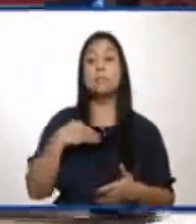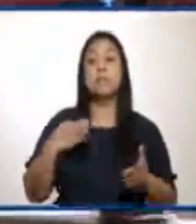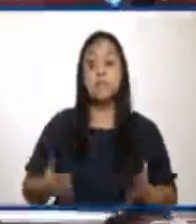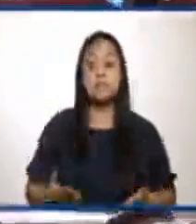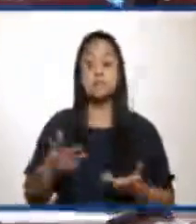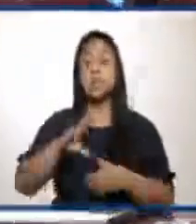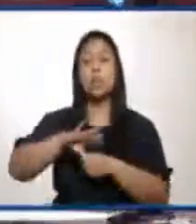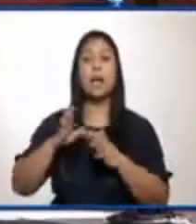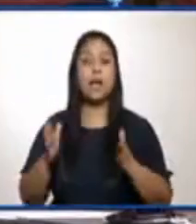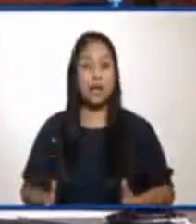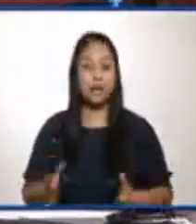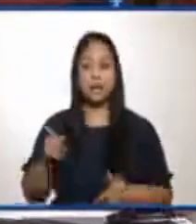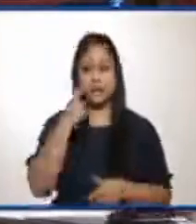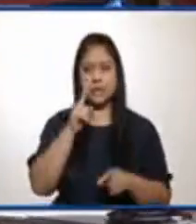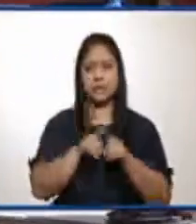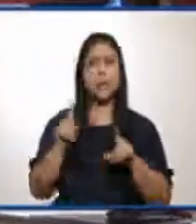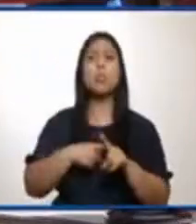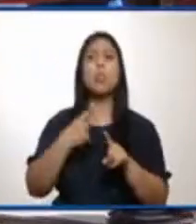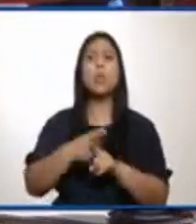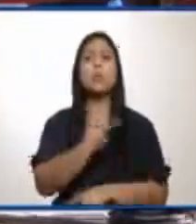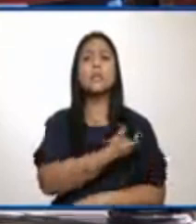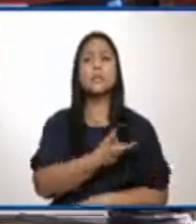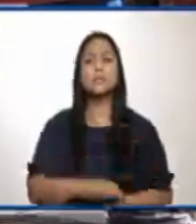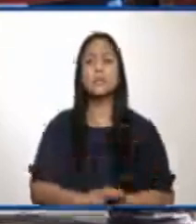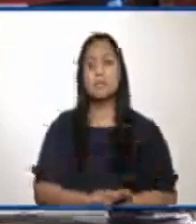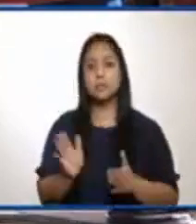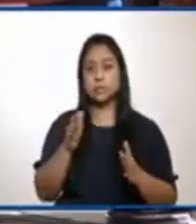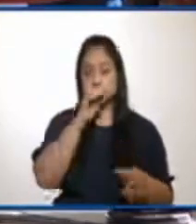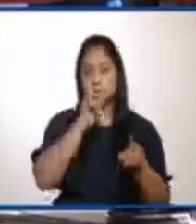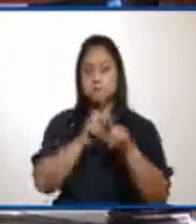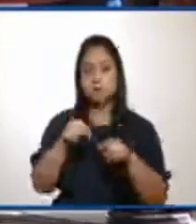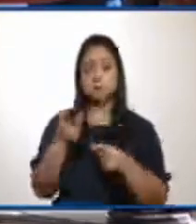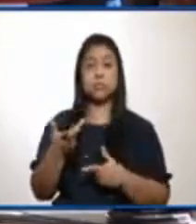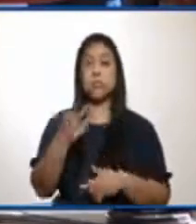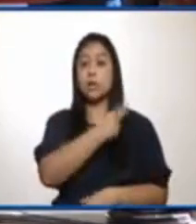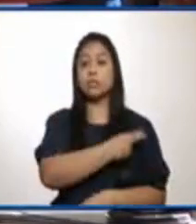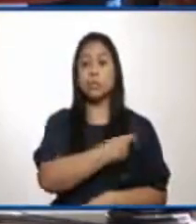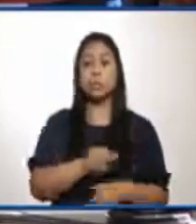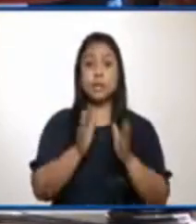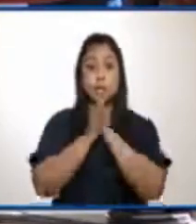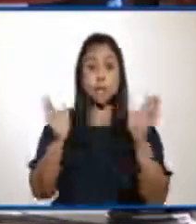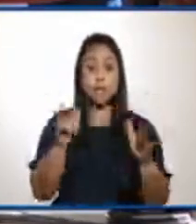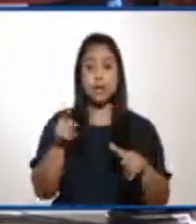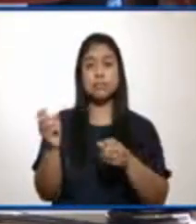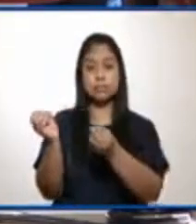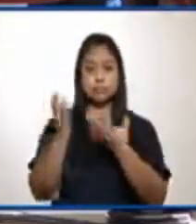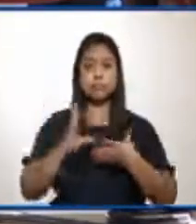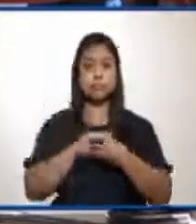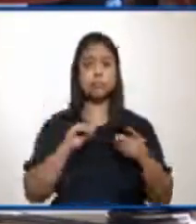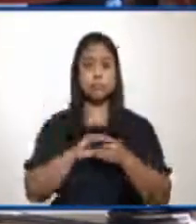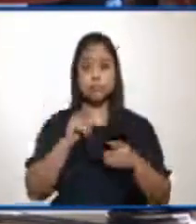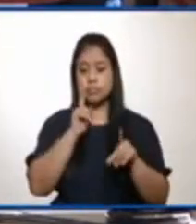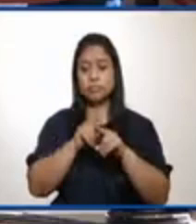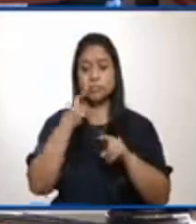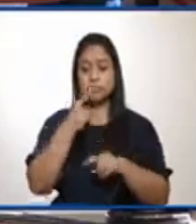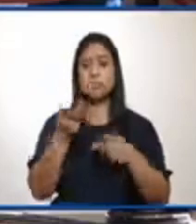retome el tema, respecto a la supuesta destitución del director del Hospital San Juan de Dios, si nos pudiera aclarar. En primera parte usted